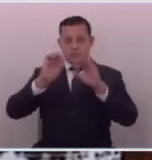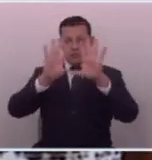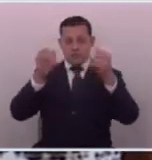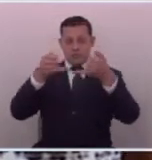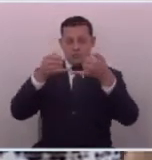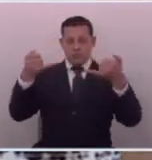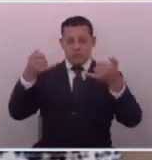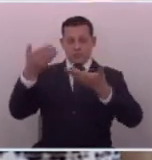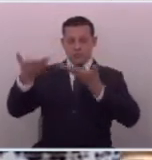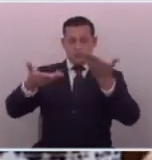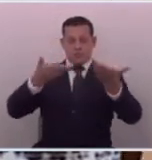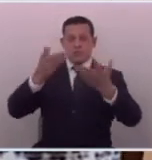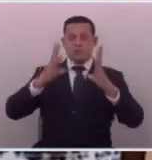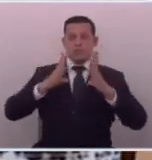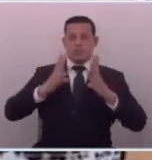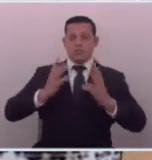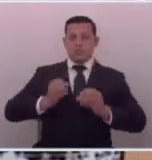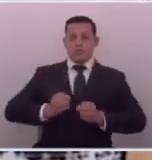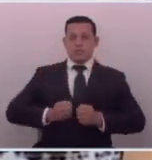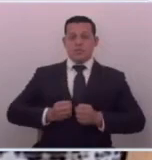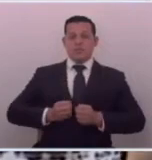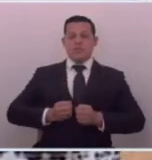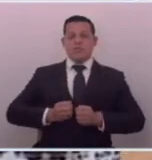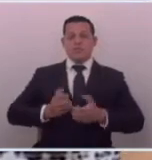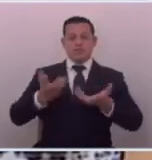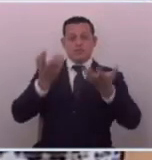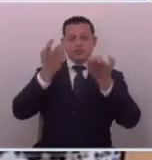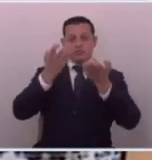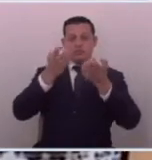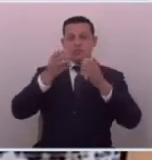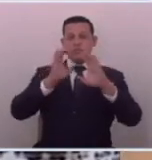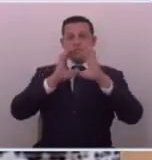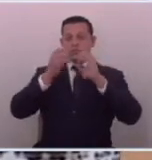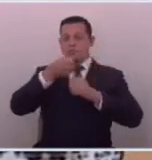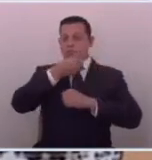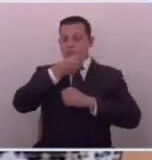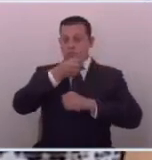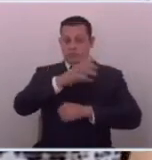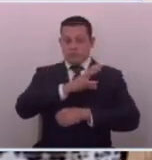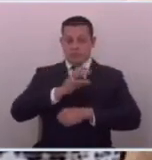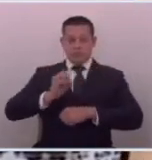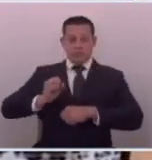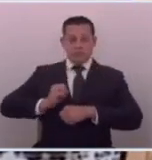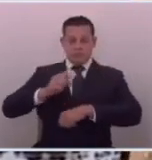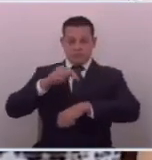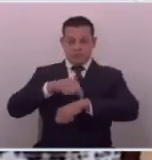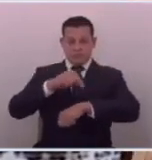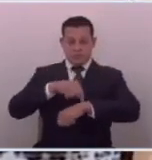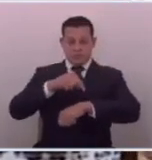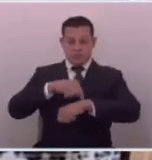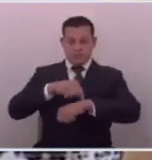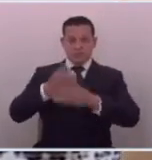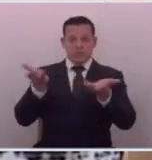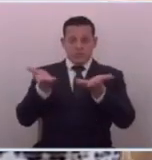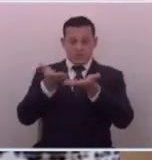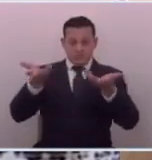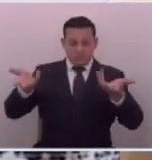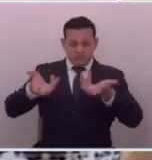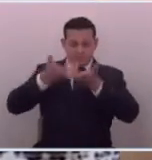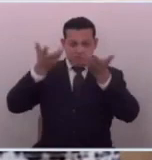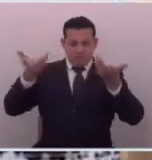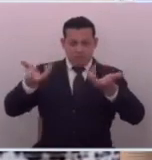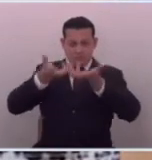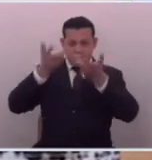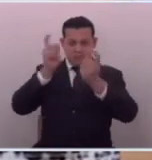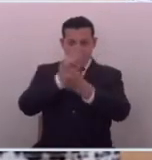solo se le vende a los gobiernos y que muchos periodistas salvadoreños en los momentos donde estaban haciendo investigaciones